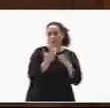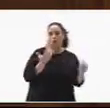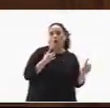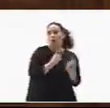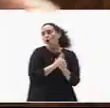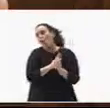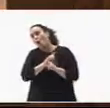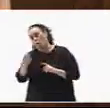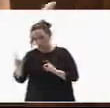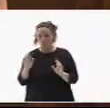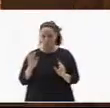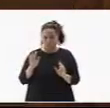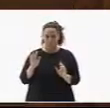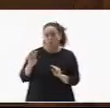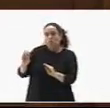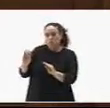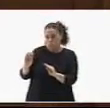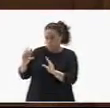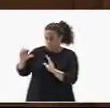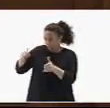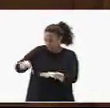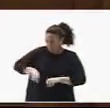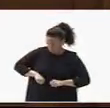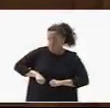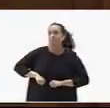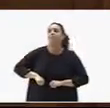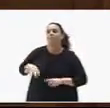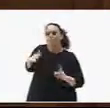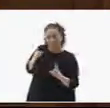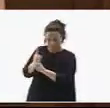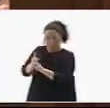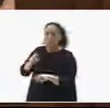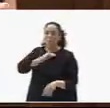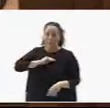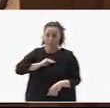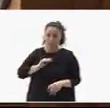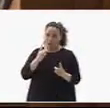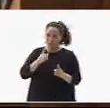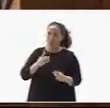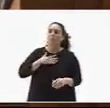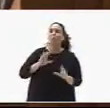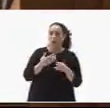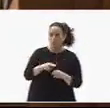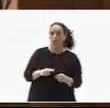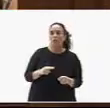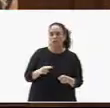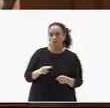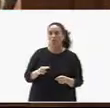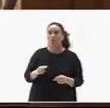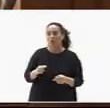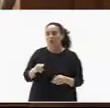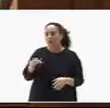tenido desde el inicio de la legislatura. No me negará que usted y yo hemos tenido agrios